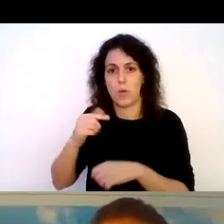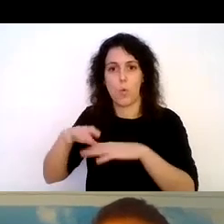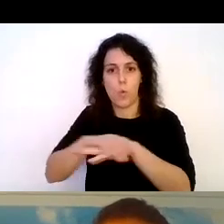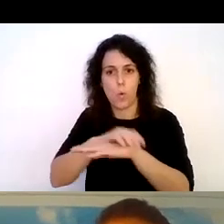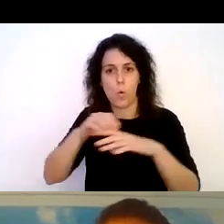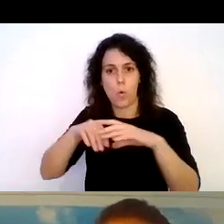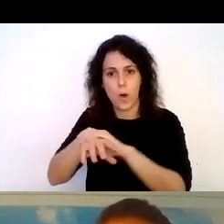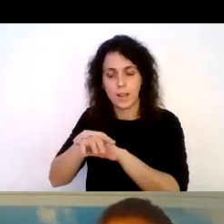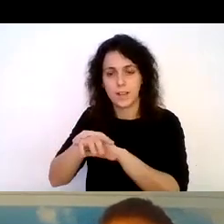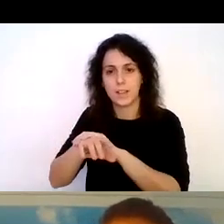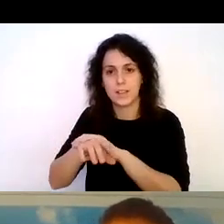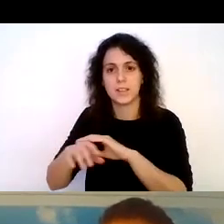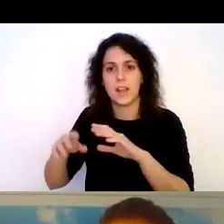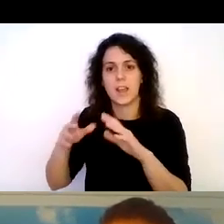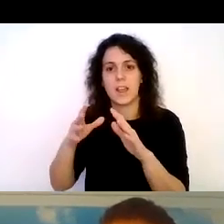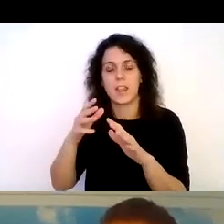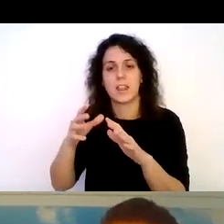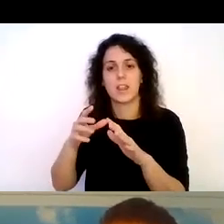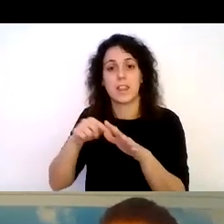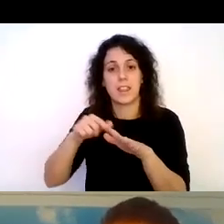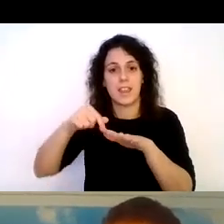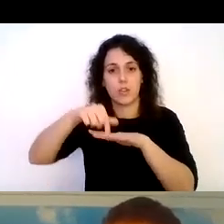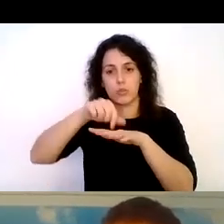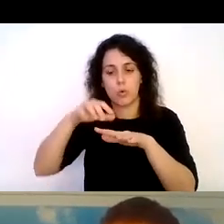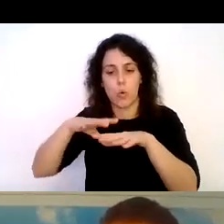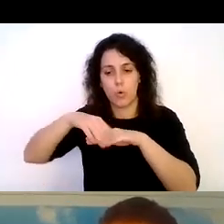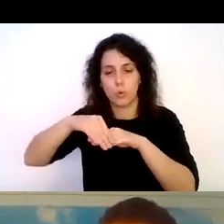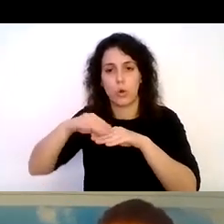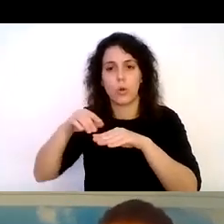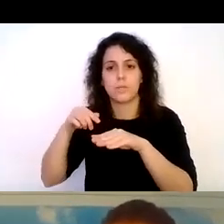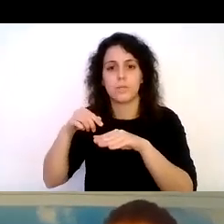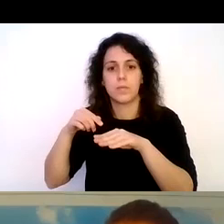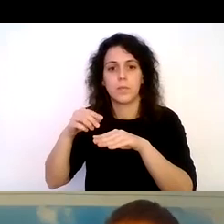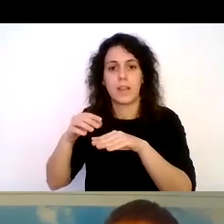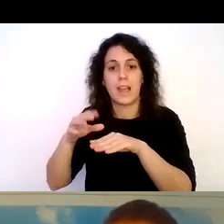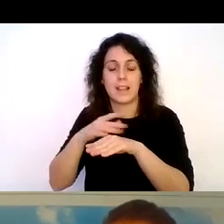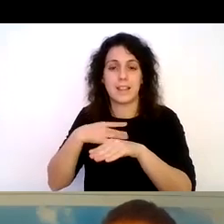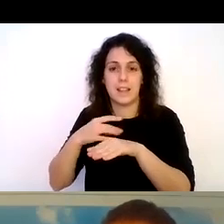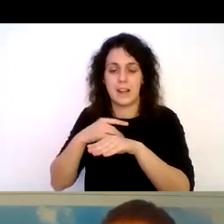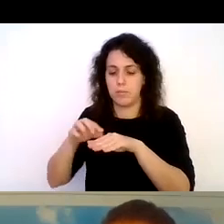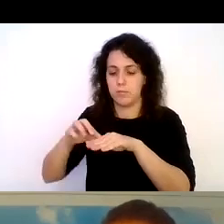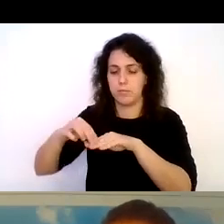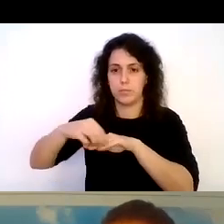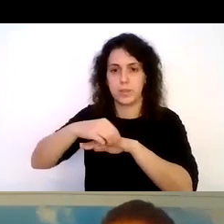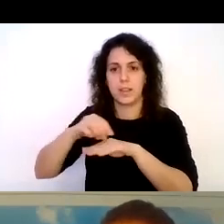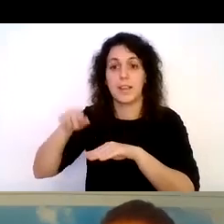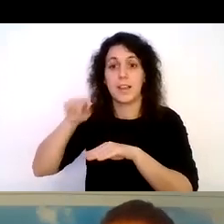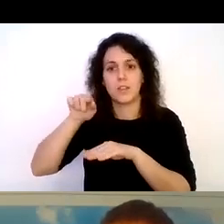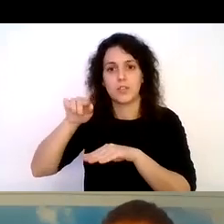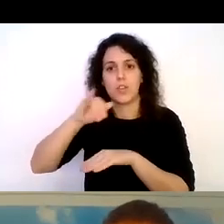guantes que tienen los dedos unidos por una tela para poder desplazarse y eso es en Cartagena en las islas de Rosario